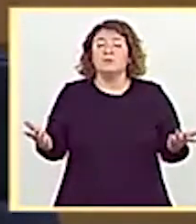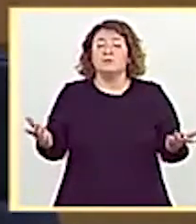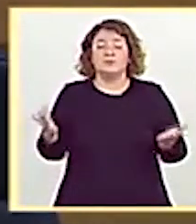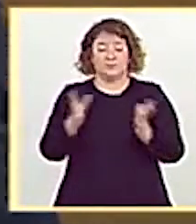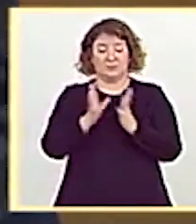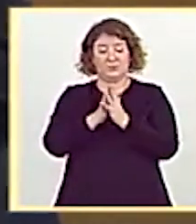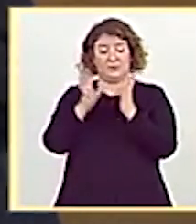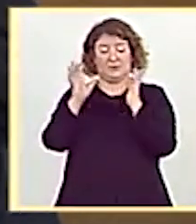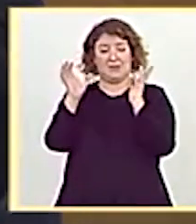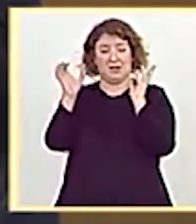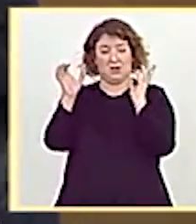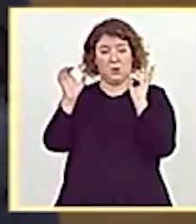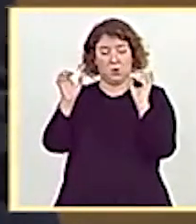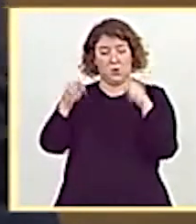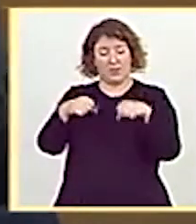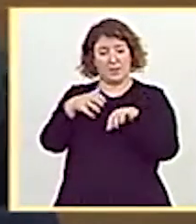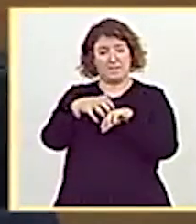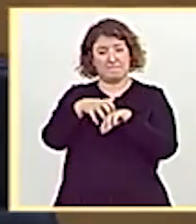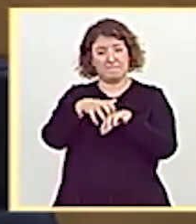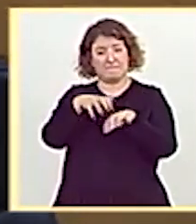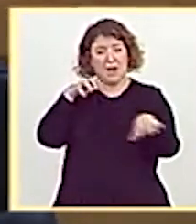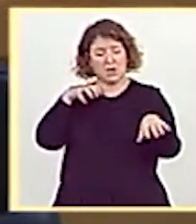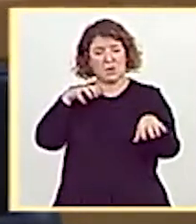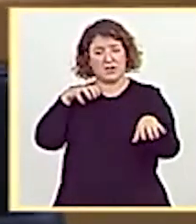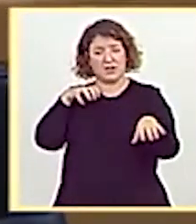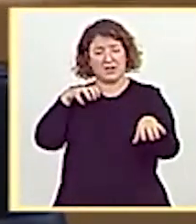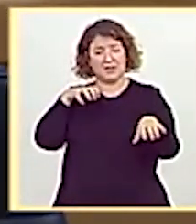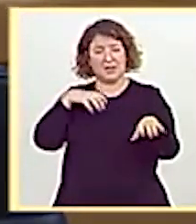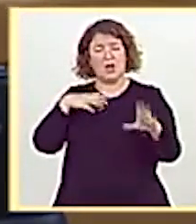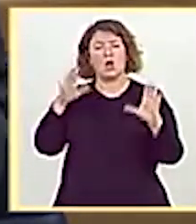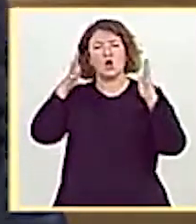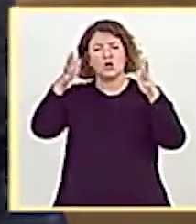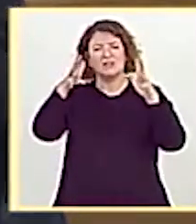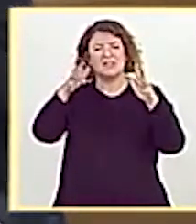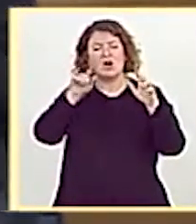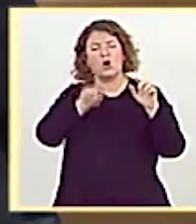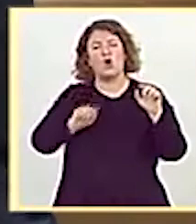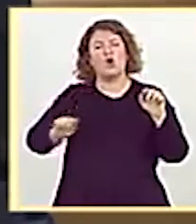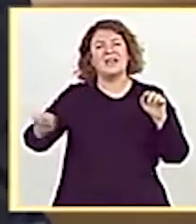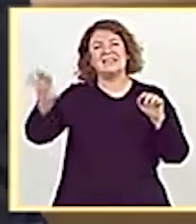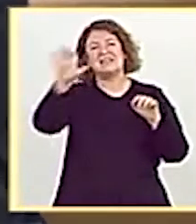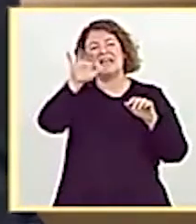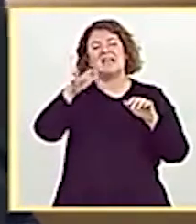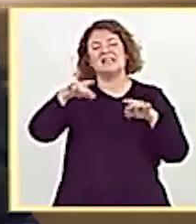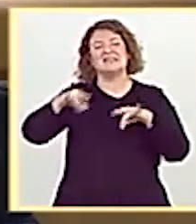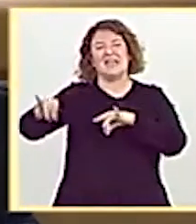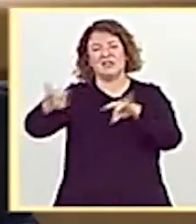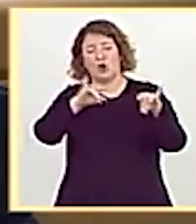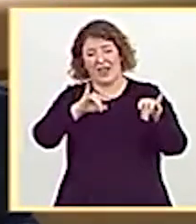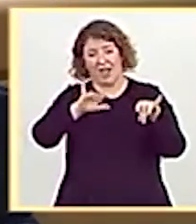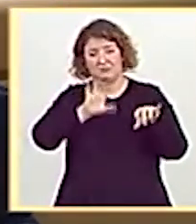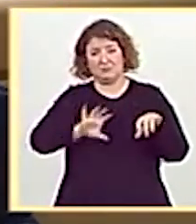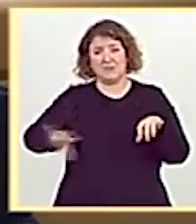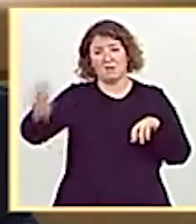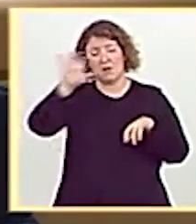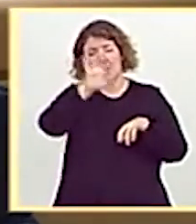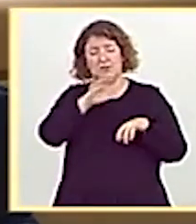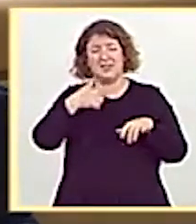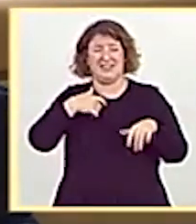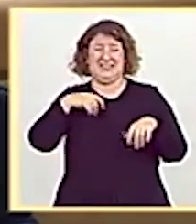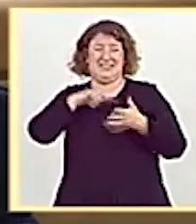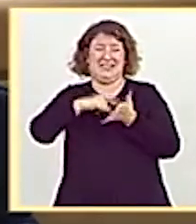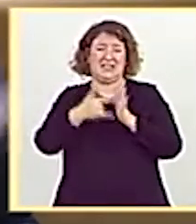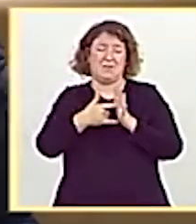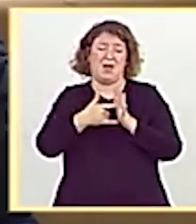un acuerdo que se optó por amplia mayoría en el Consejo Interterritorial del Sistema Nacional de Salud. Un acuerdo que preveía